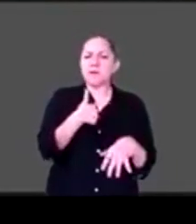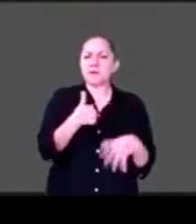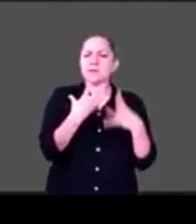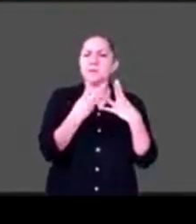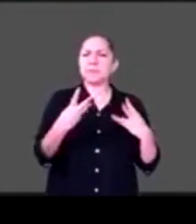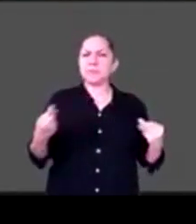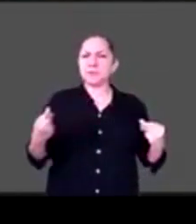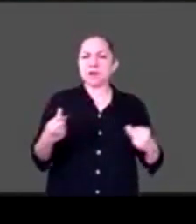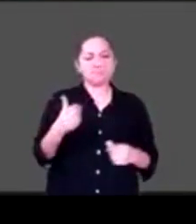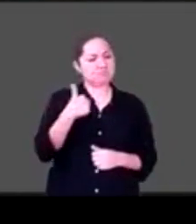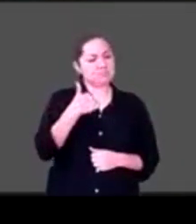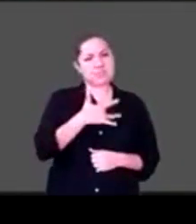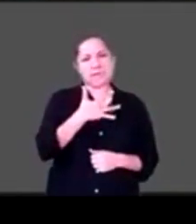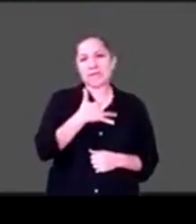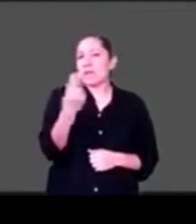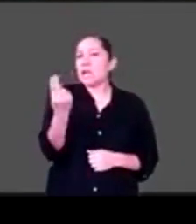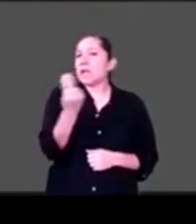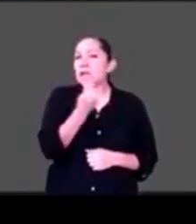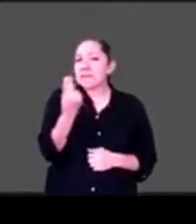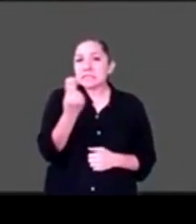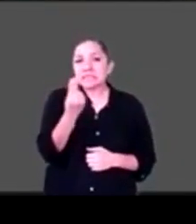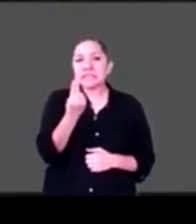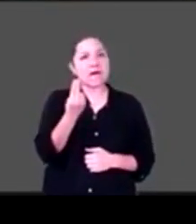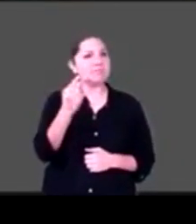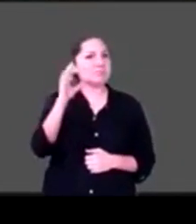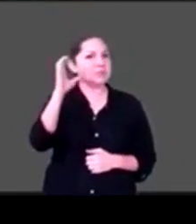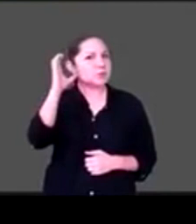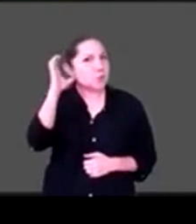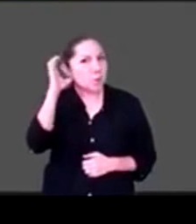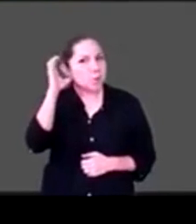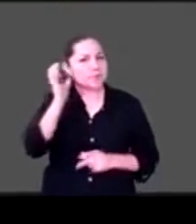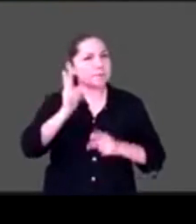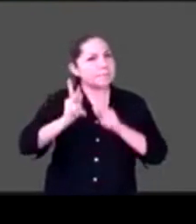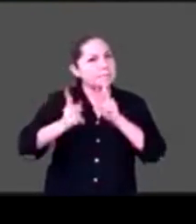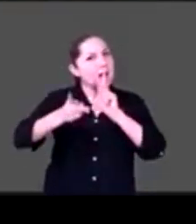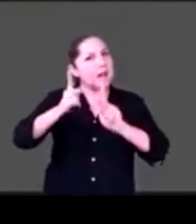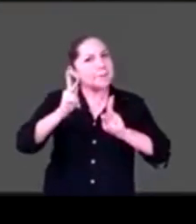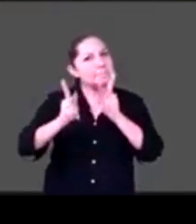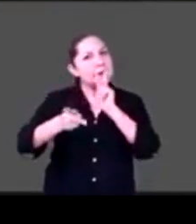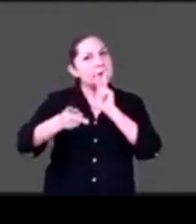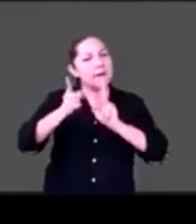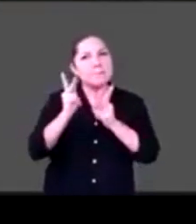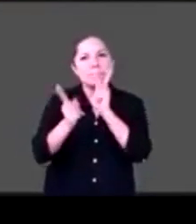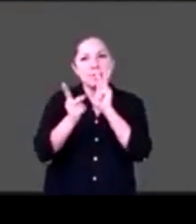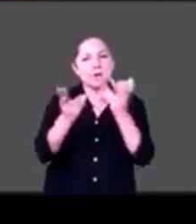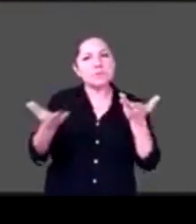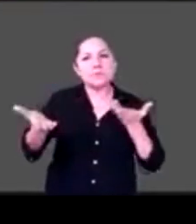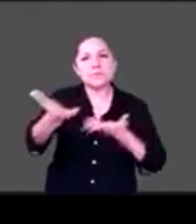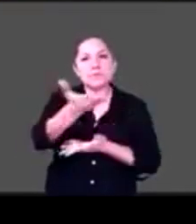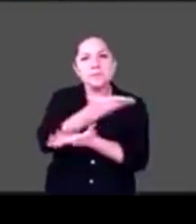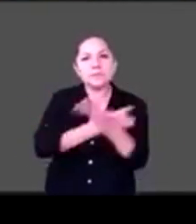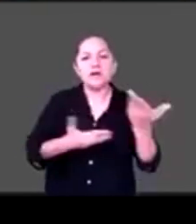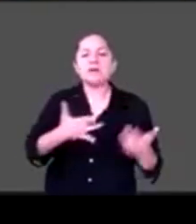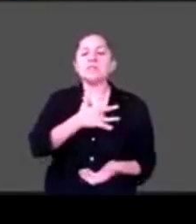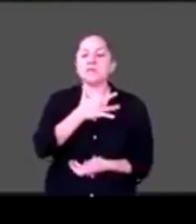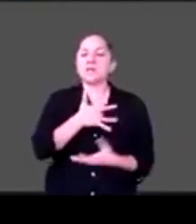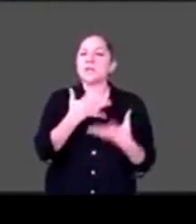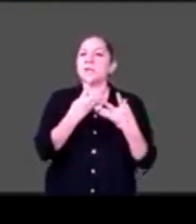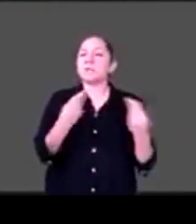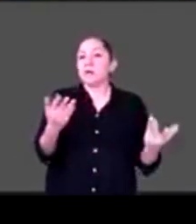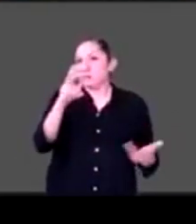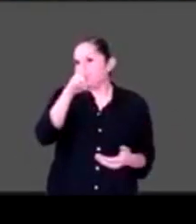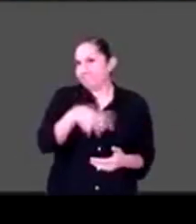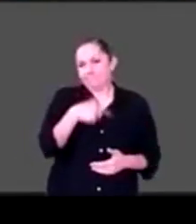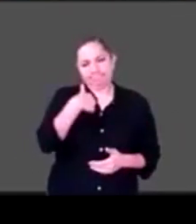creo que, digo, esto suena horrible porque los maestros y maestras como si no tuvieran nada que hacer, además tienen que escuchar con